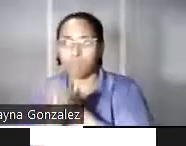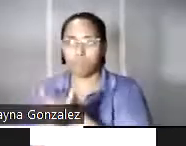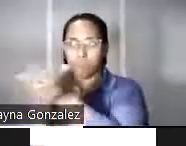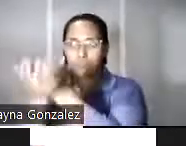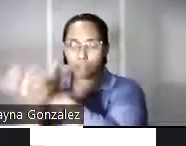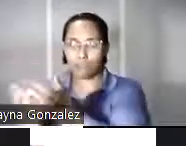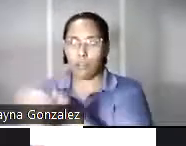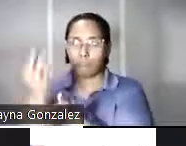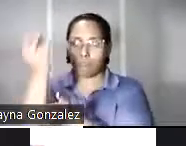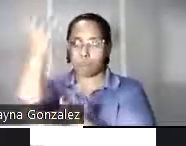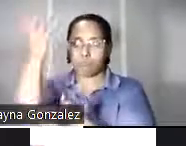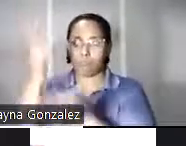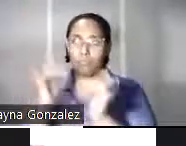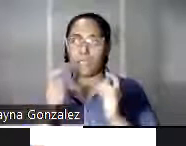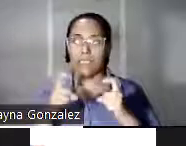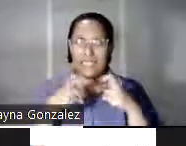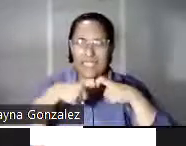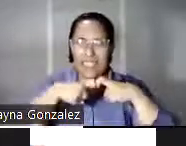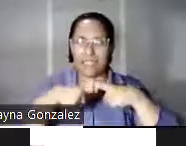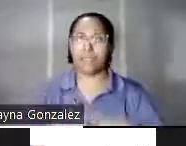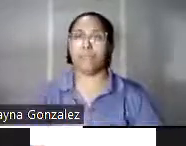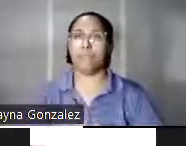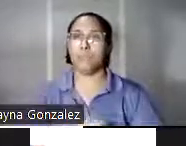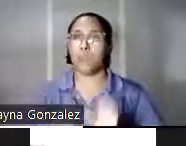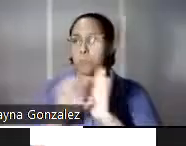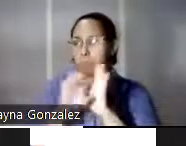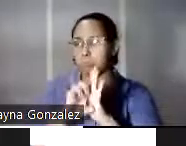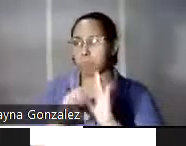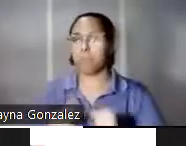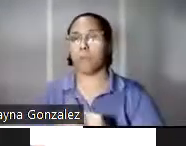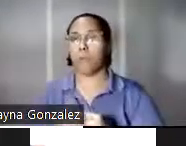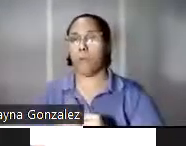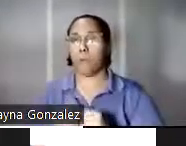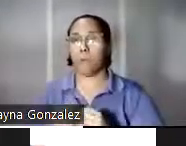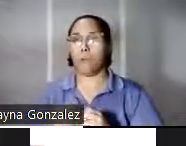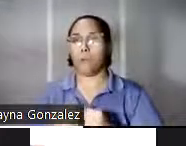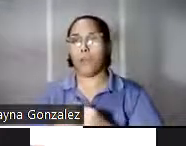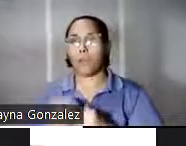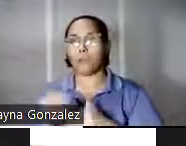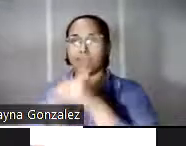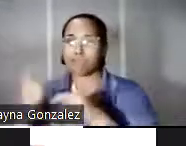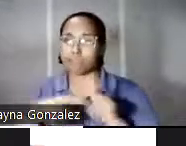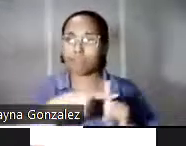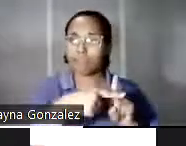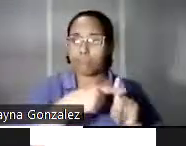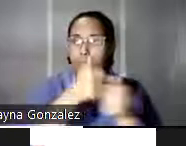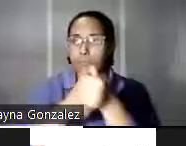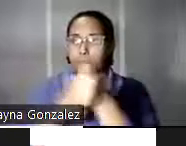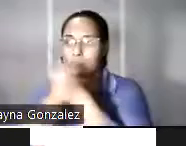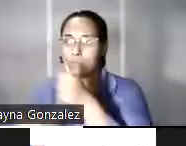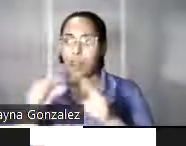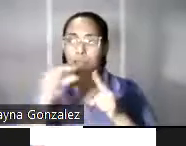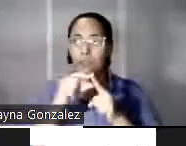la electricidad, por brindar algunos ejemplos, produjeron un gran sentido de optimismo. La palabra